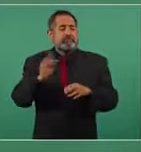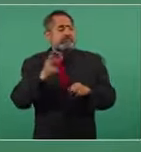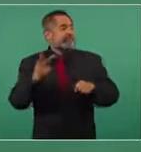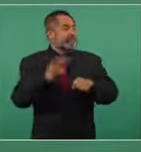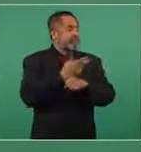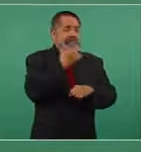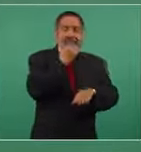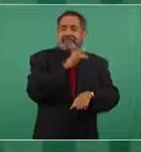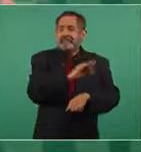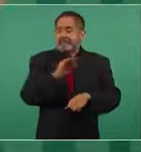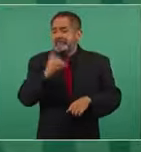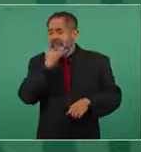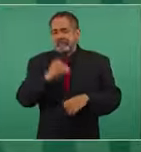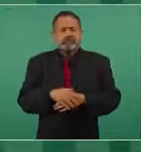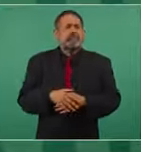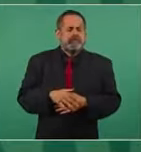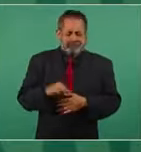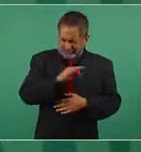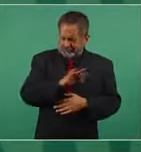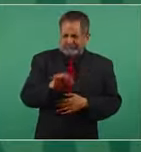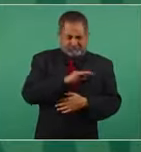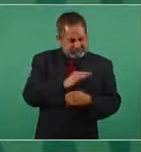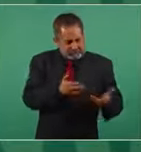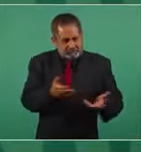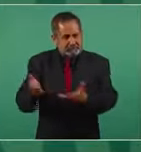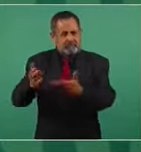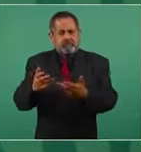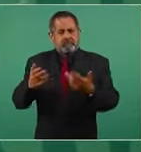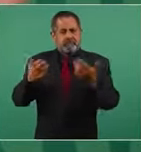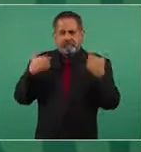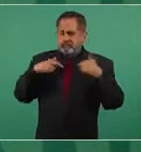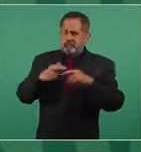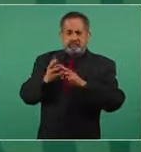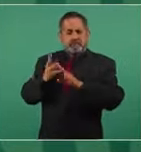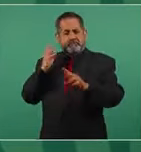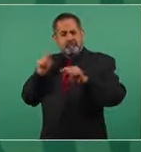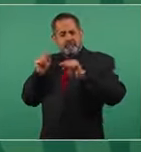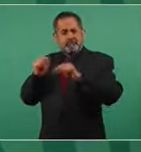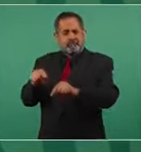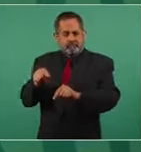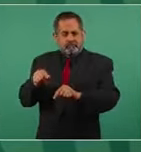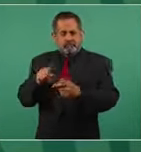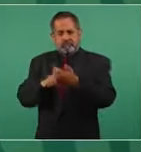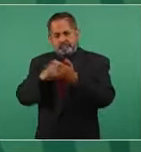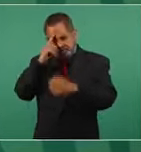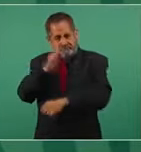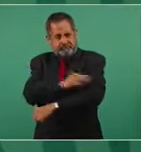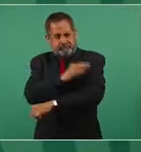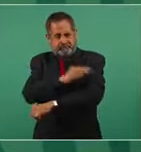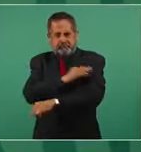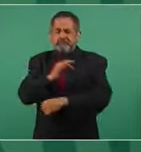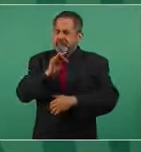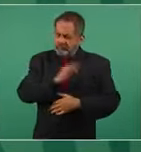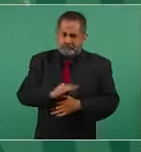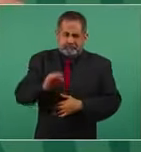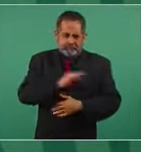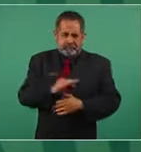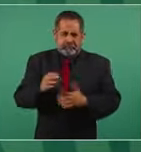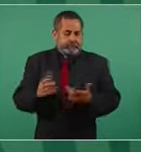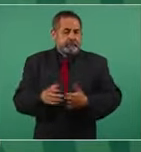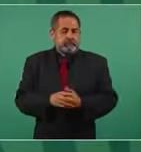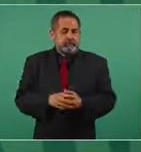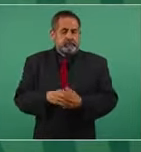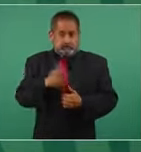hay posibilidad de que se vacunen si